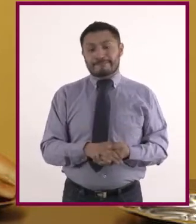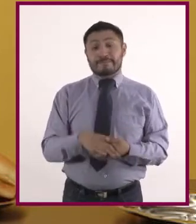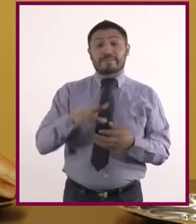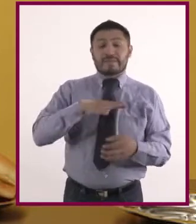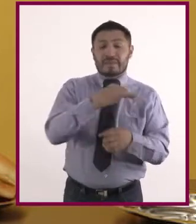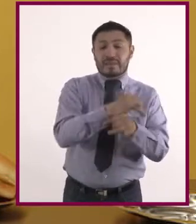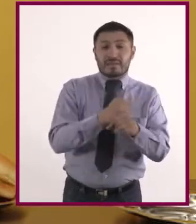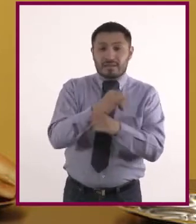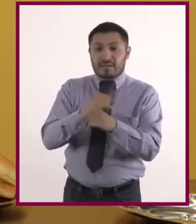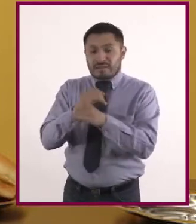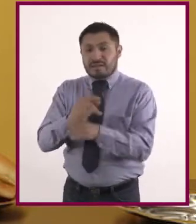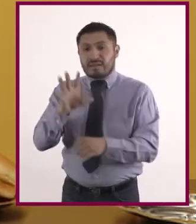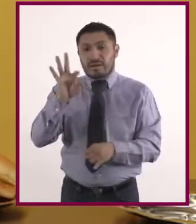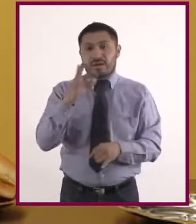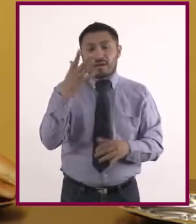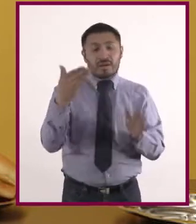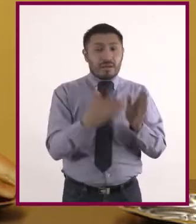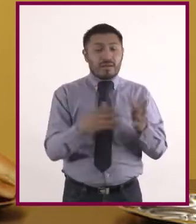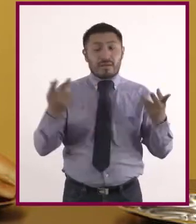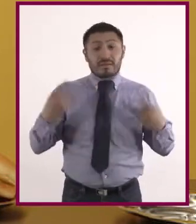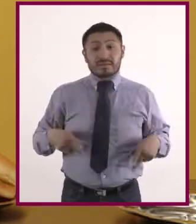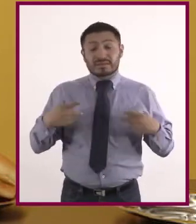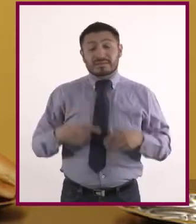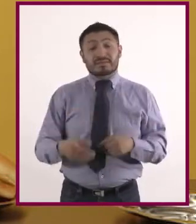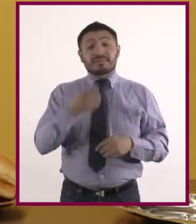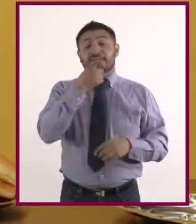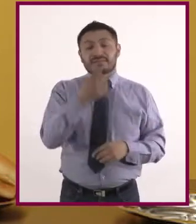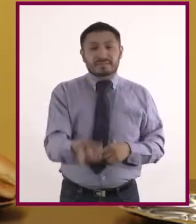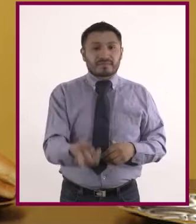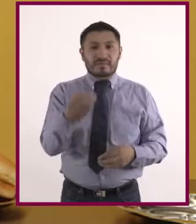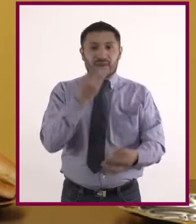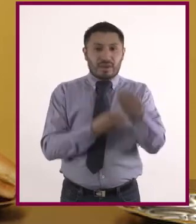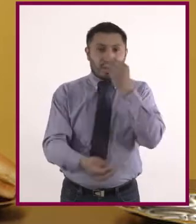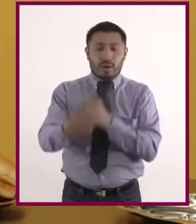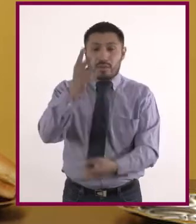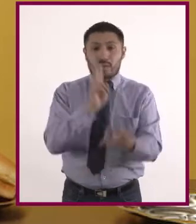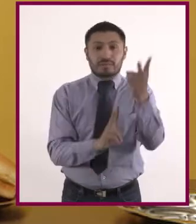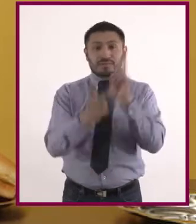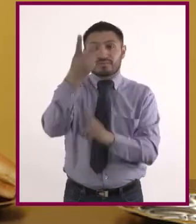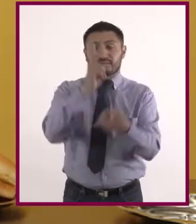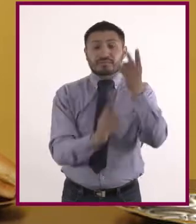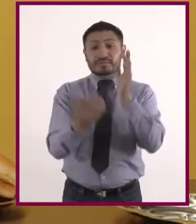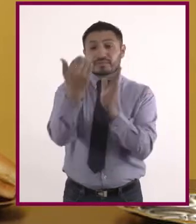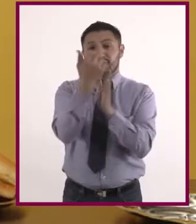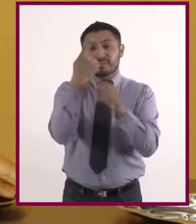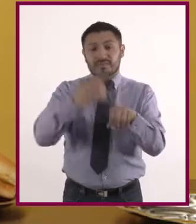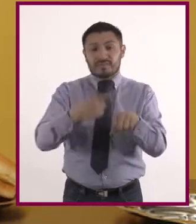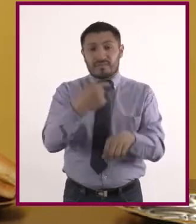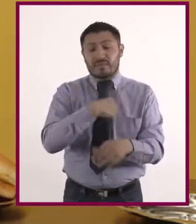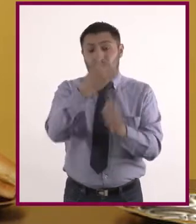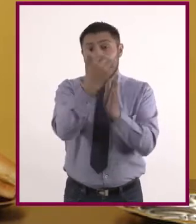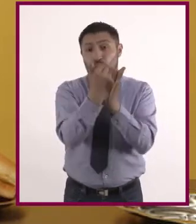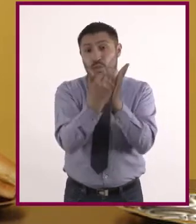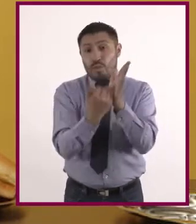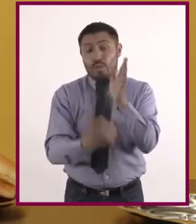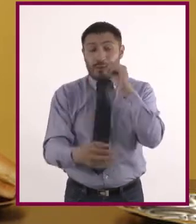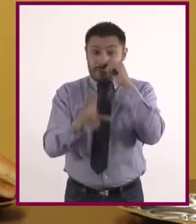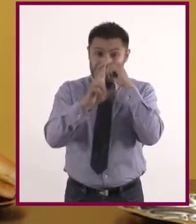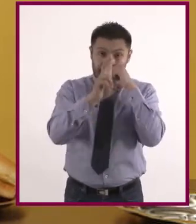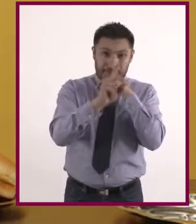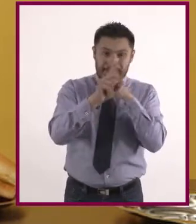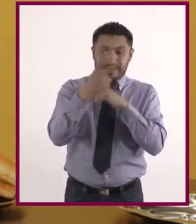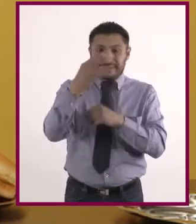mil voluntarios y concluyó que la alimentación vegetariana reduce el riesgo de enfermedades de corazón hasta en un 32%